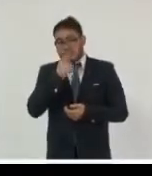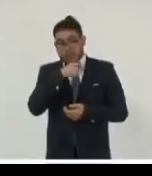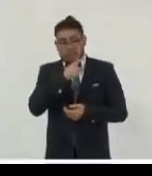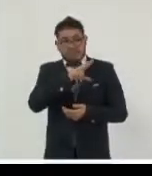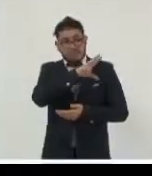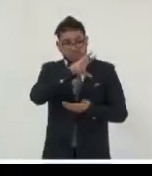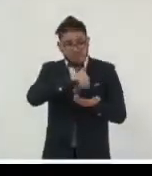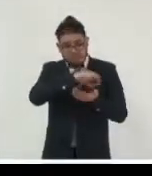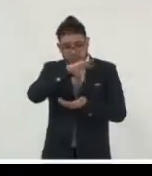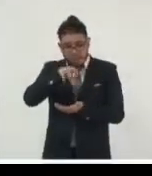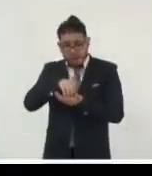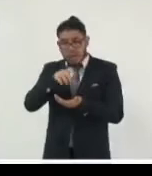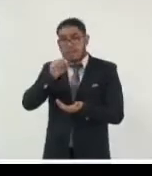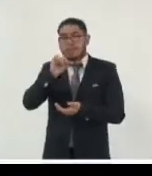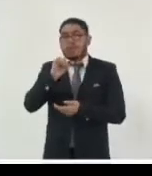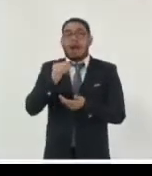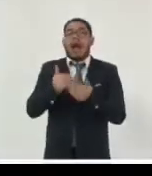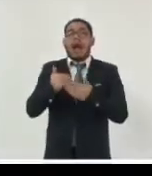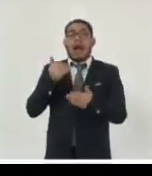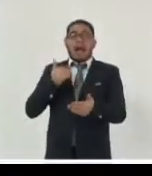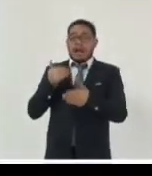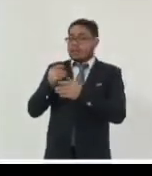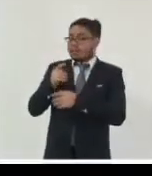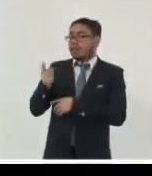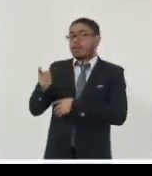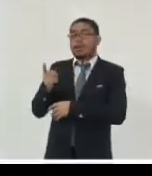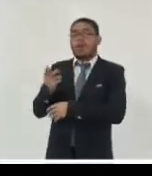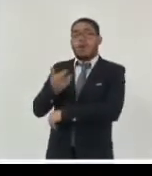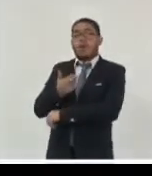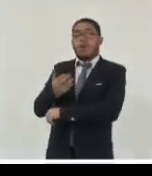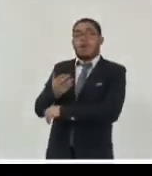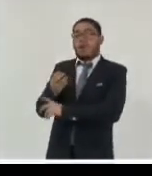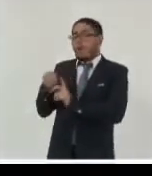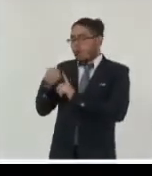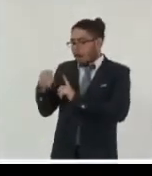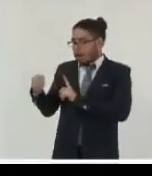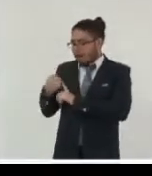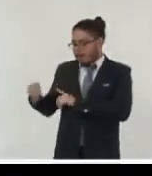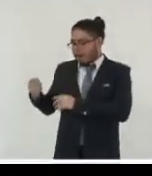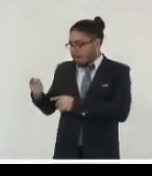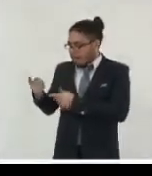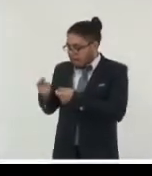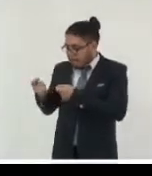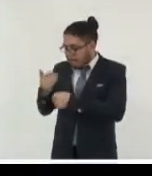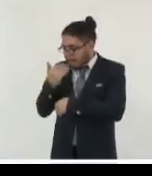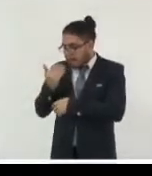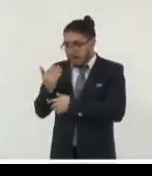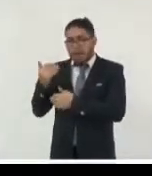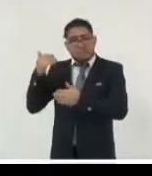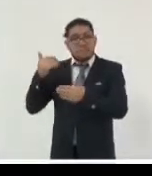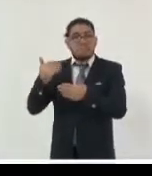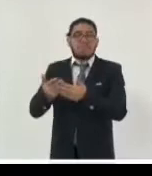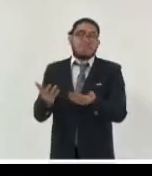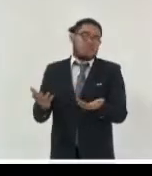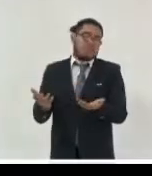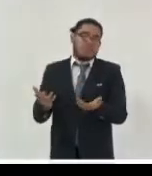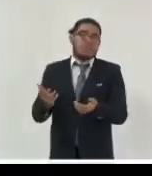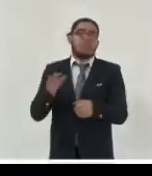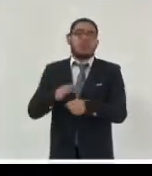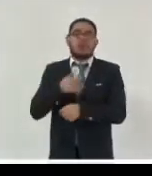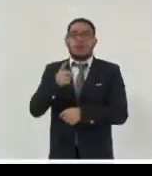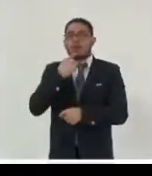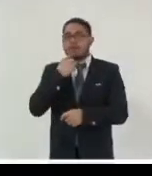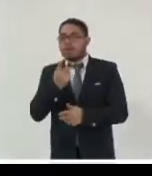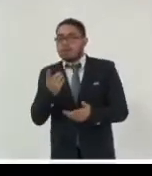capturados deben gestionarse atendiendo el equilibrio entre el acceso para papel para electrónico puede ser lo que sea pero hay que repetirlo